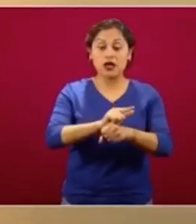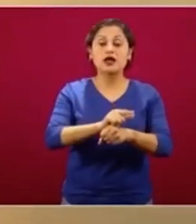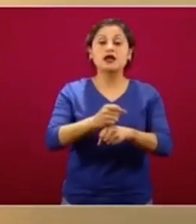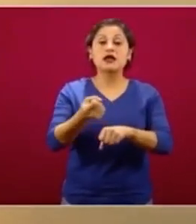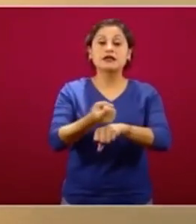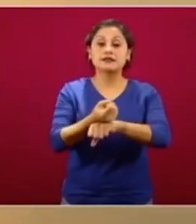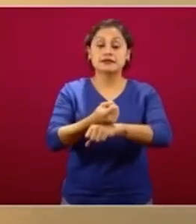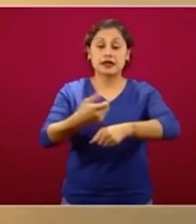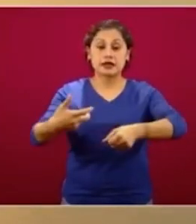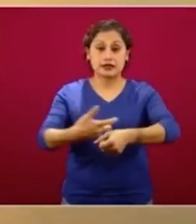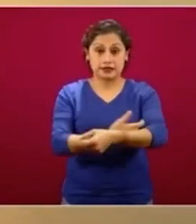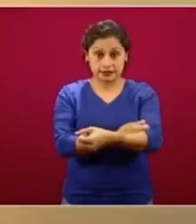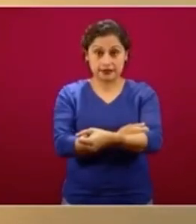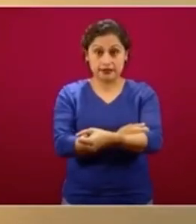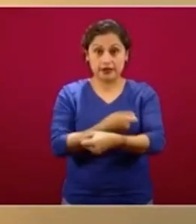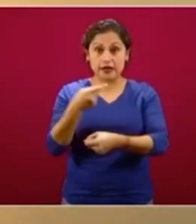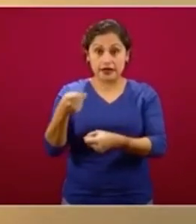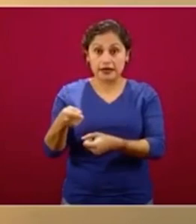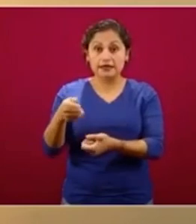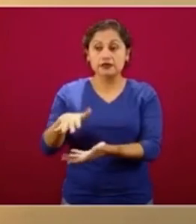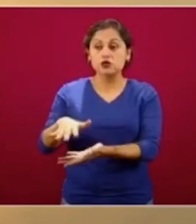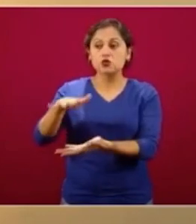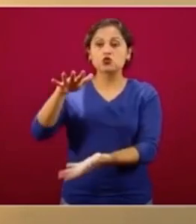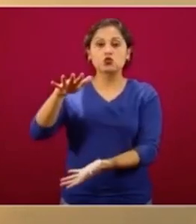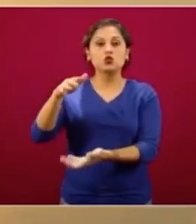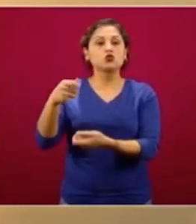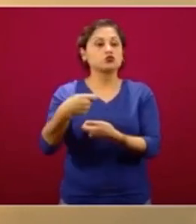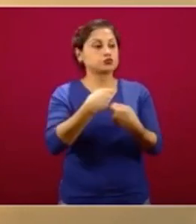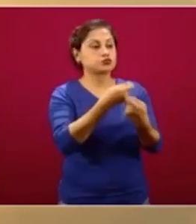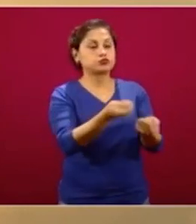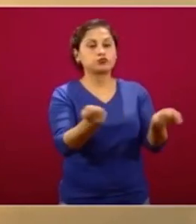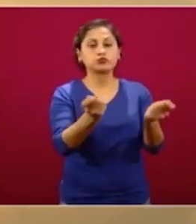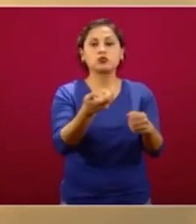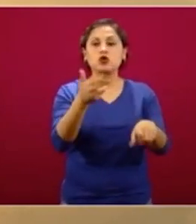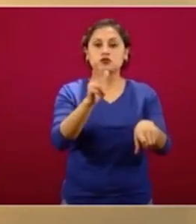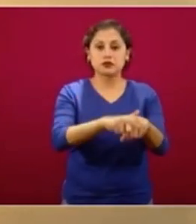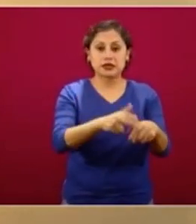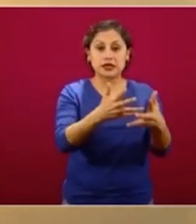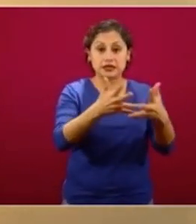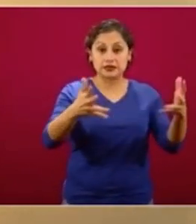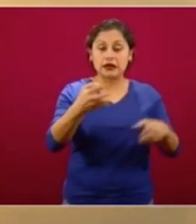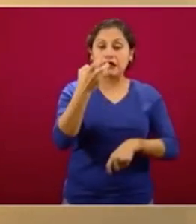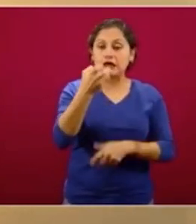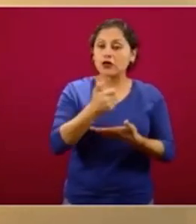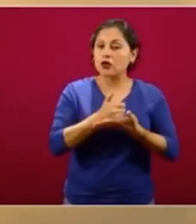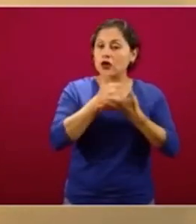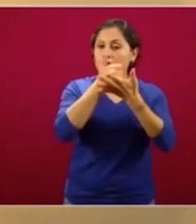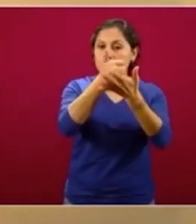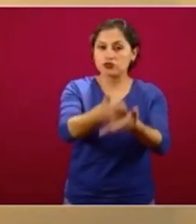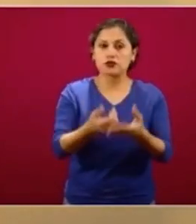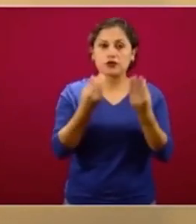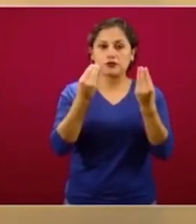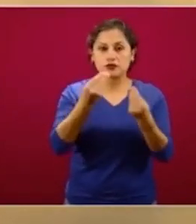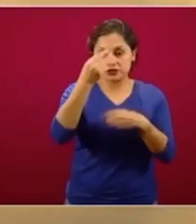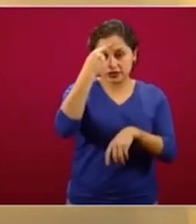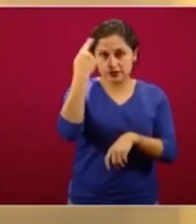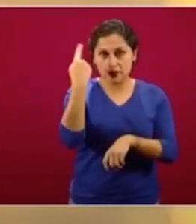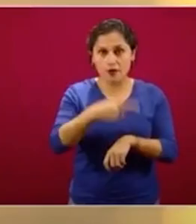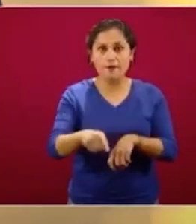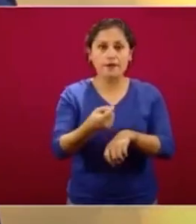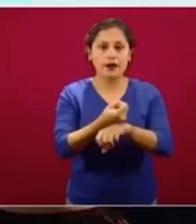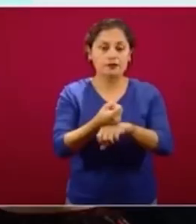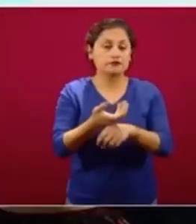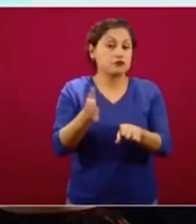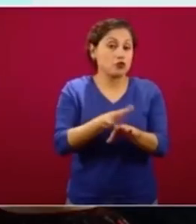componentes sanguíneos a dos grandes hospitales que han mostrado un impacto muy significativo en la donación, el Hospital